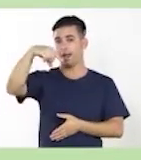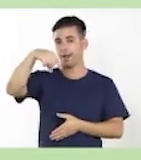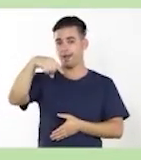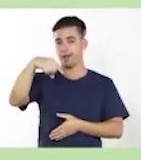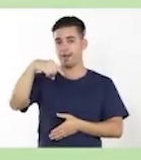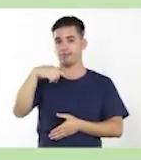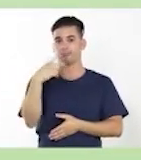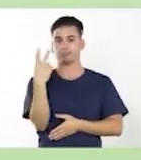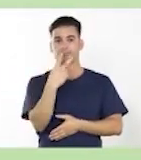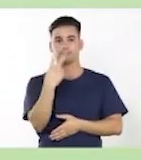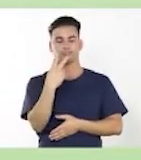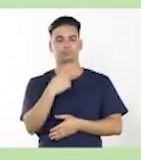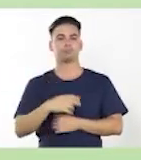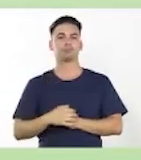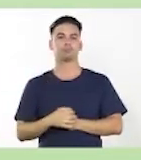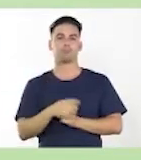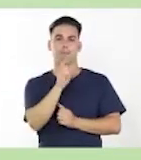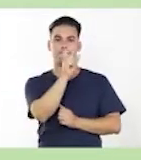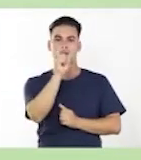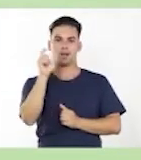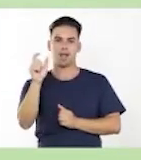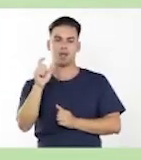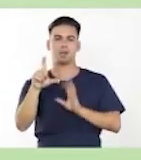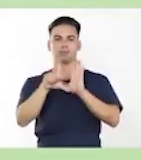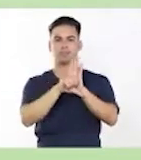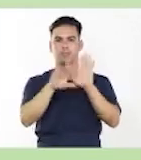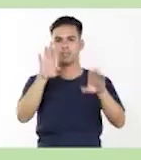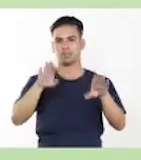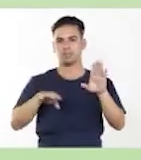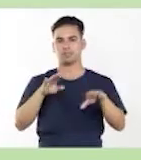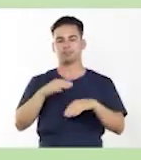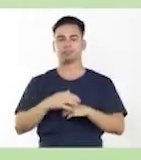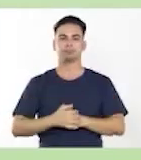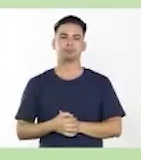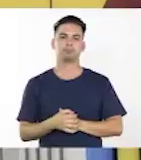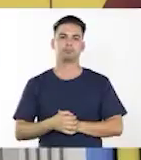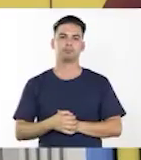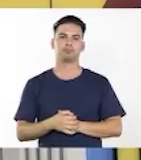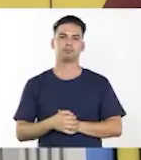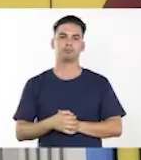homófonos, y palabras no sujetas, arregla.